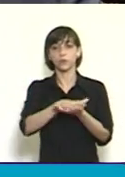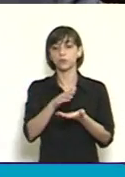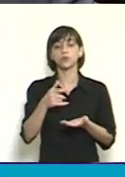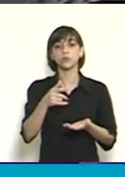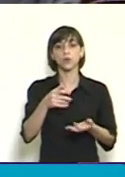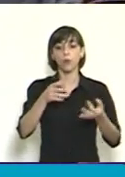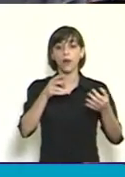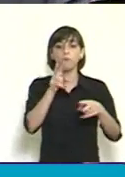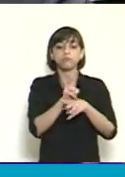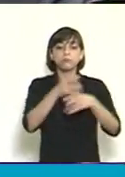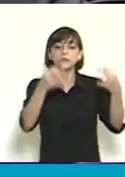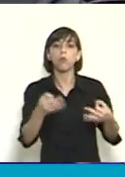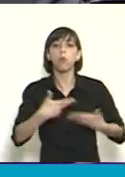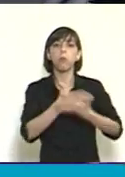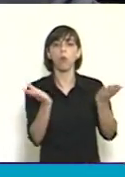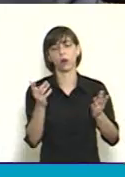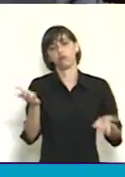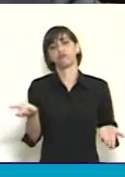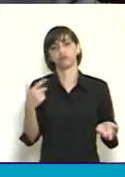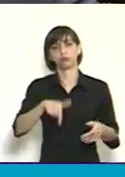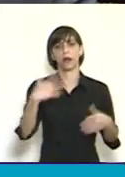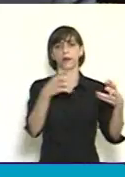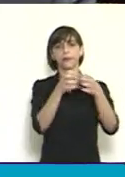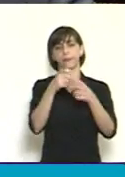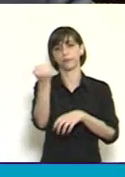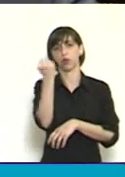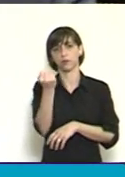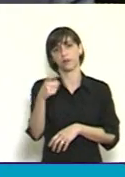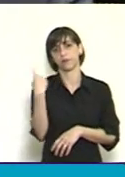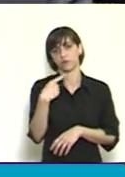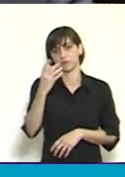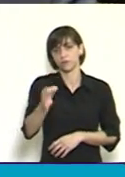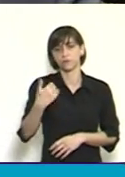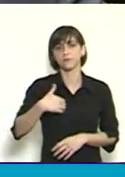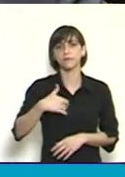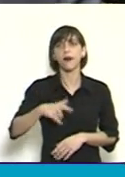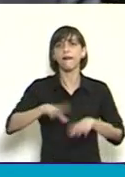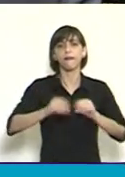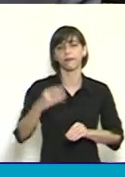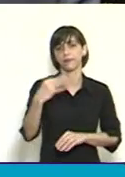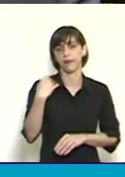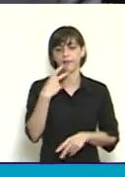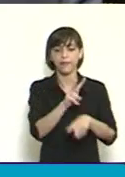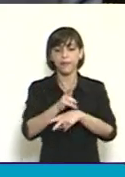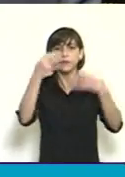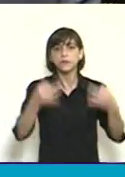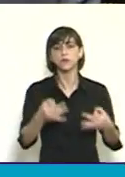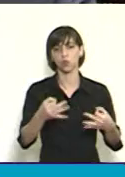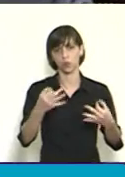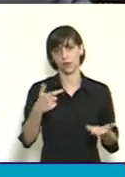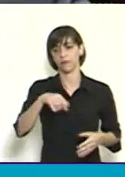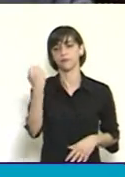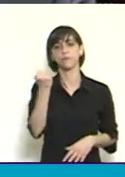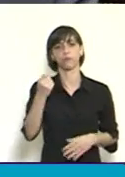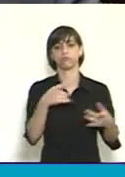un debate primordial en la Argentina, no tenemos duda que parte de ese debate tiene que ver con el circulante